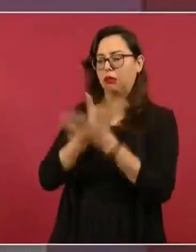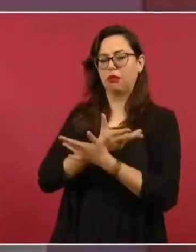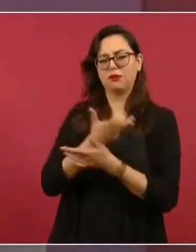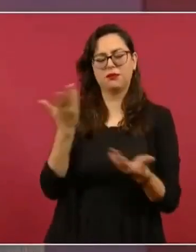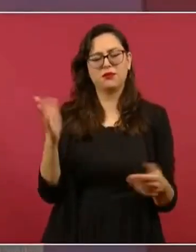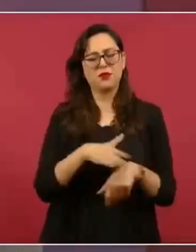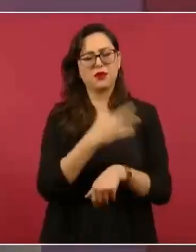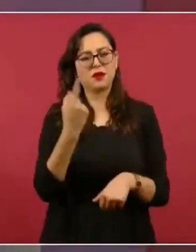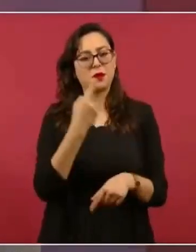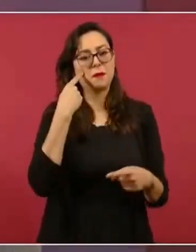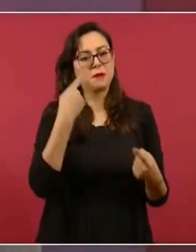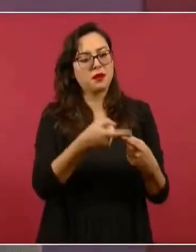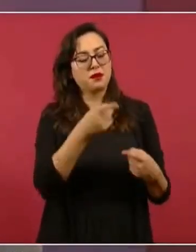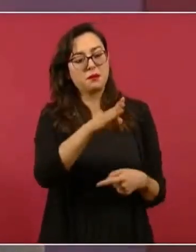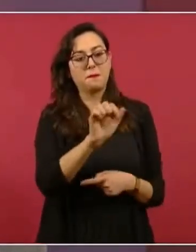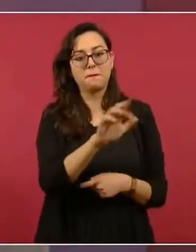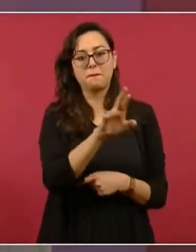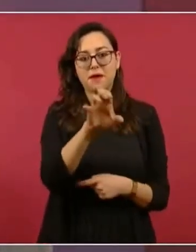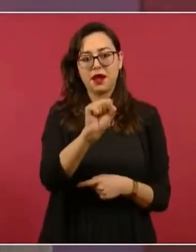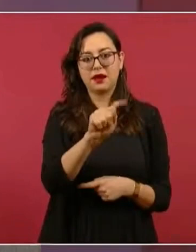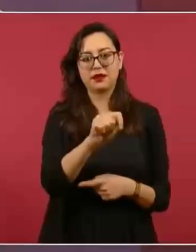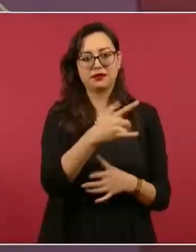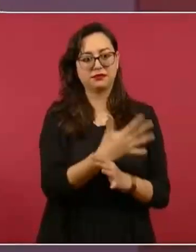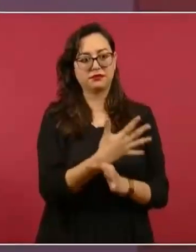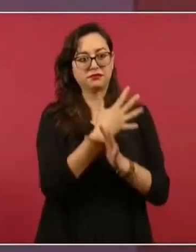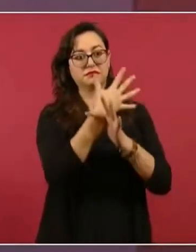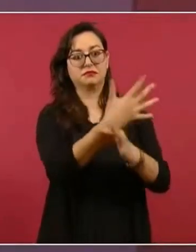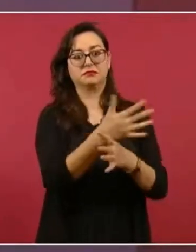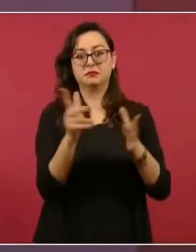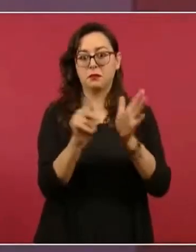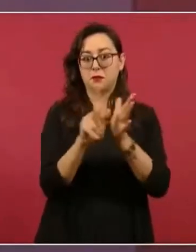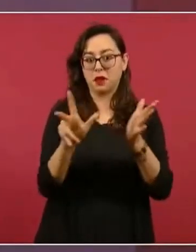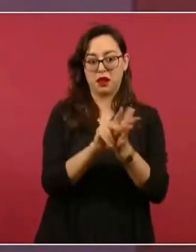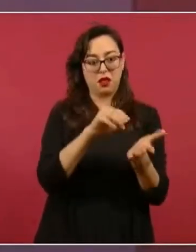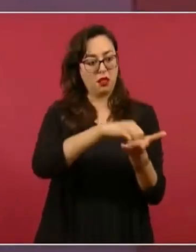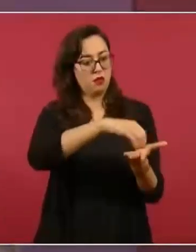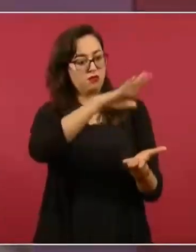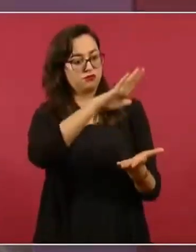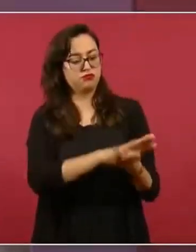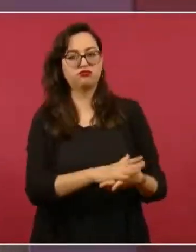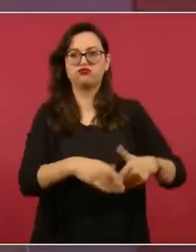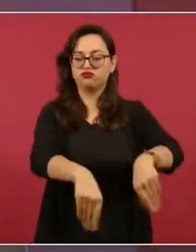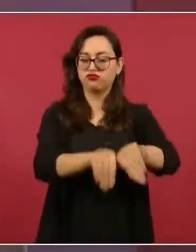imagínense decir eso cuando está siendo juzgado